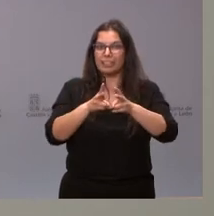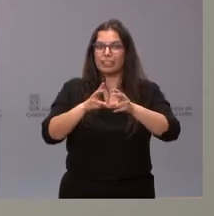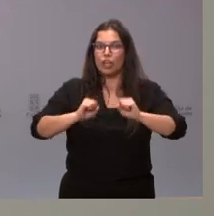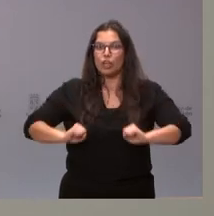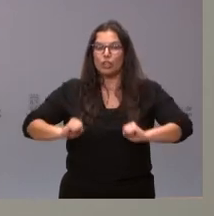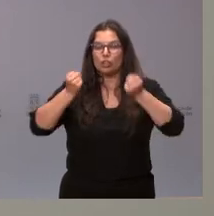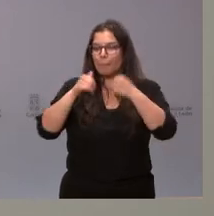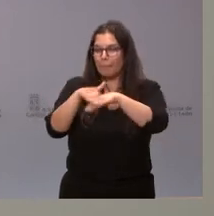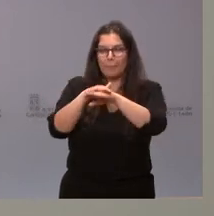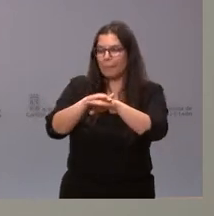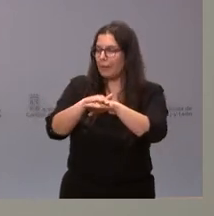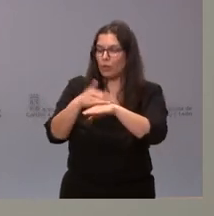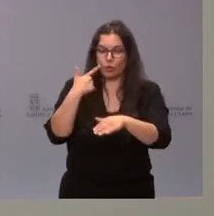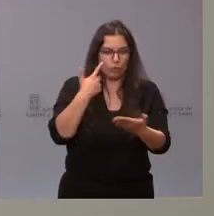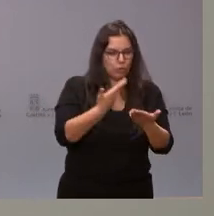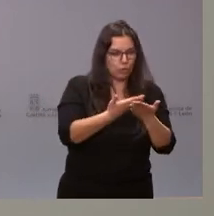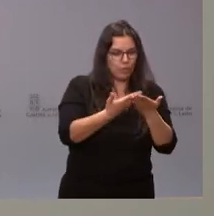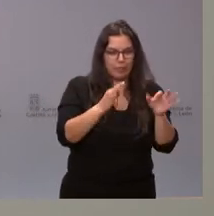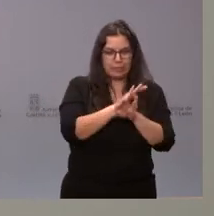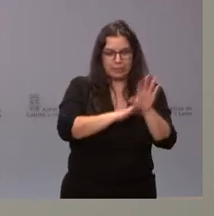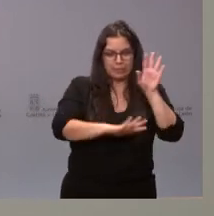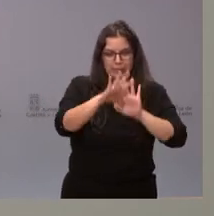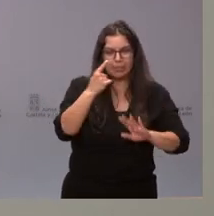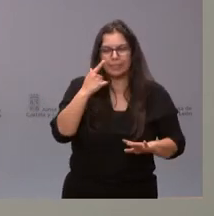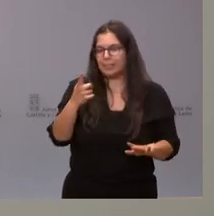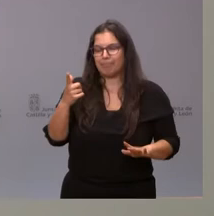que con este despiste que estaba comprobando si había dicho el dato bien o no.